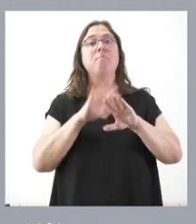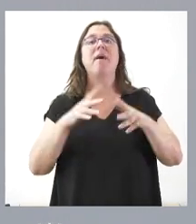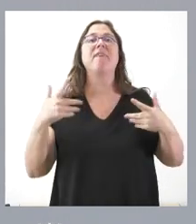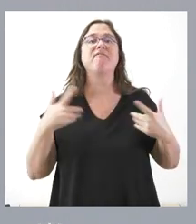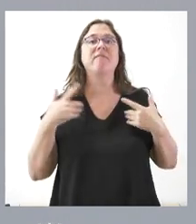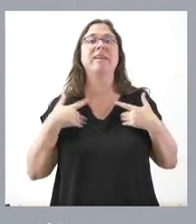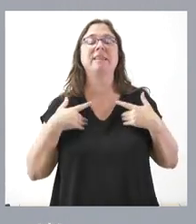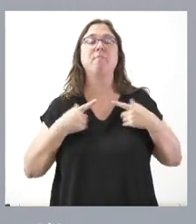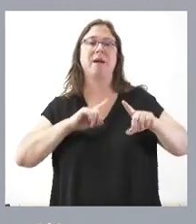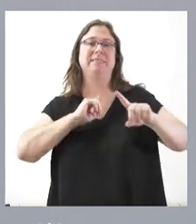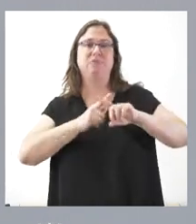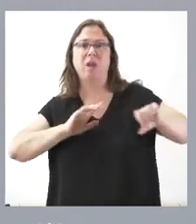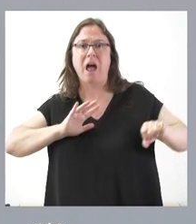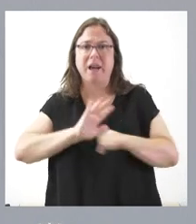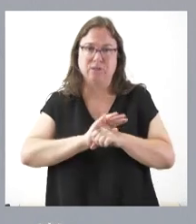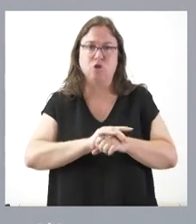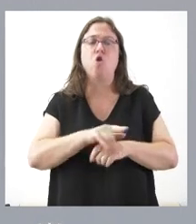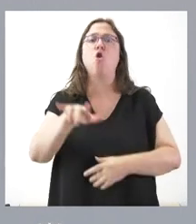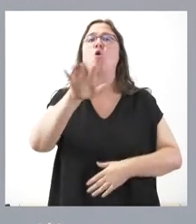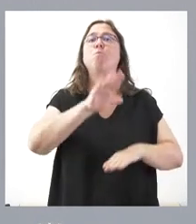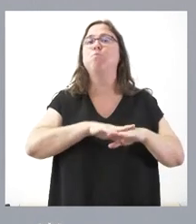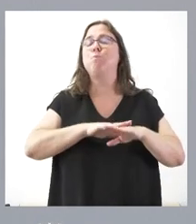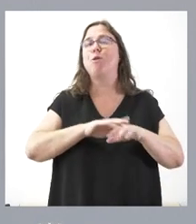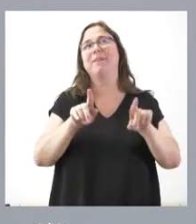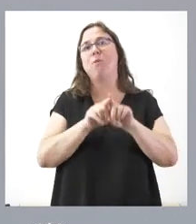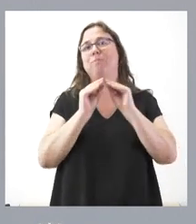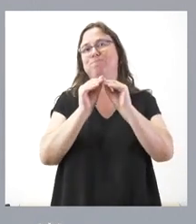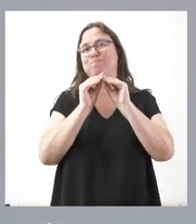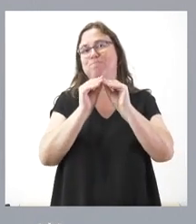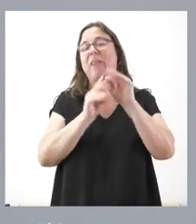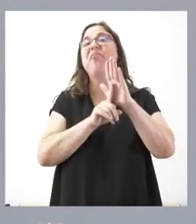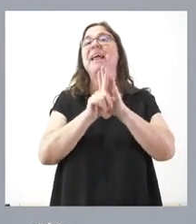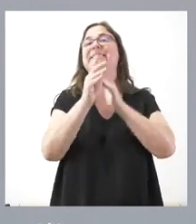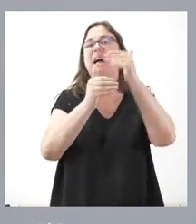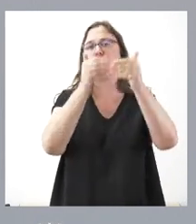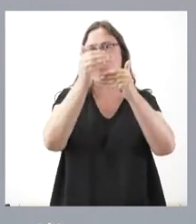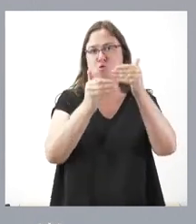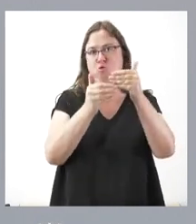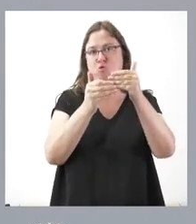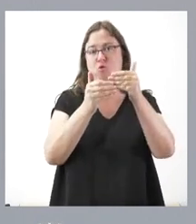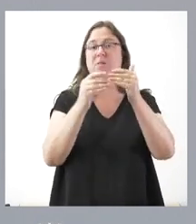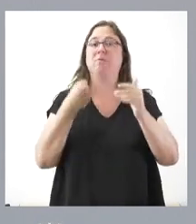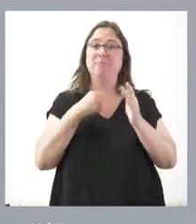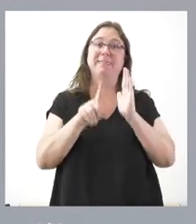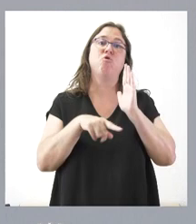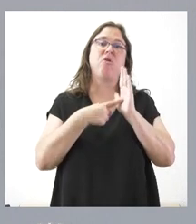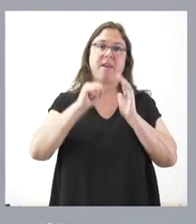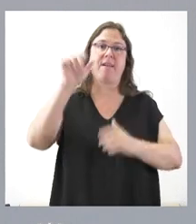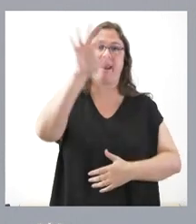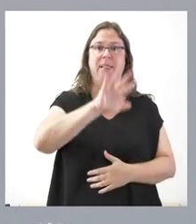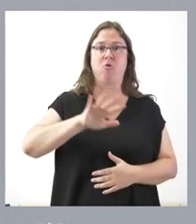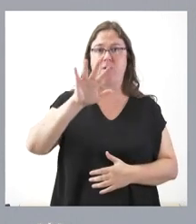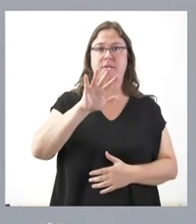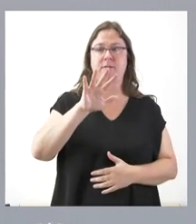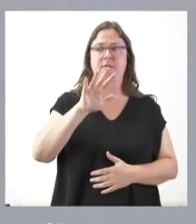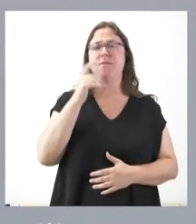agresiones sexuales en respuesta o como desarrollo de esa ley nacional. Claro,